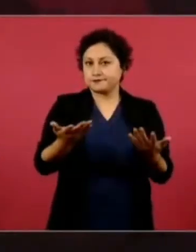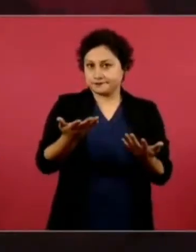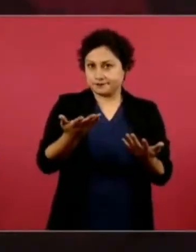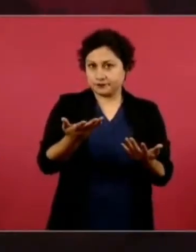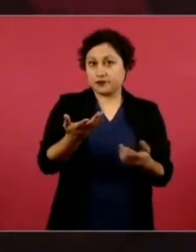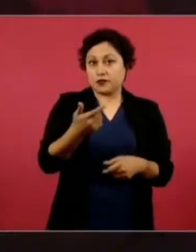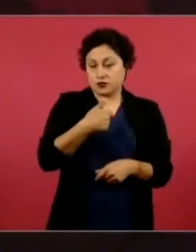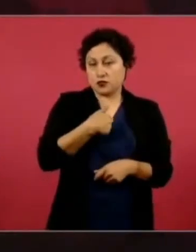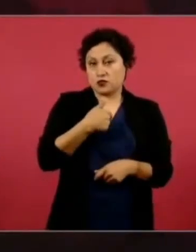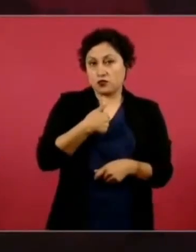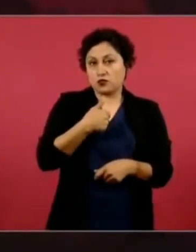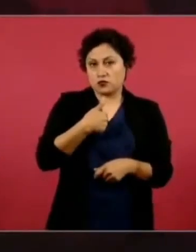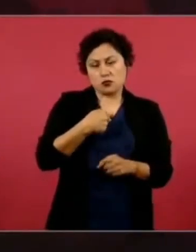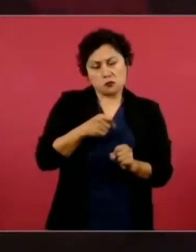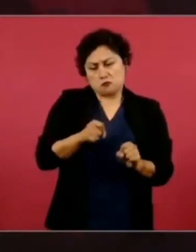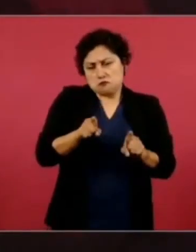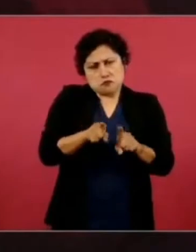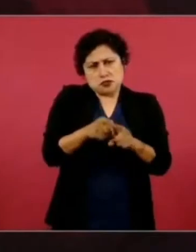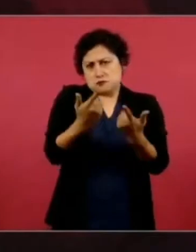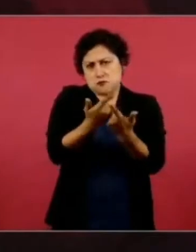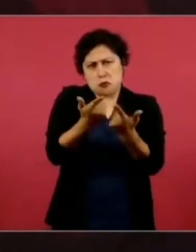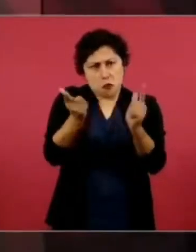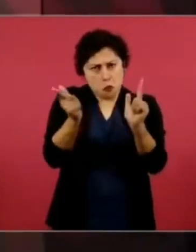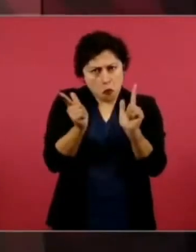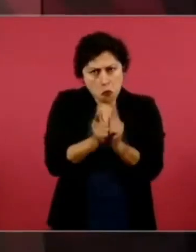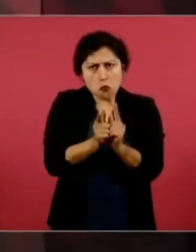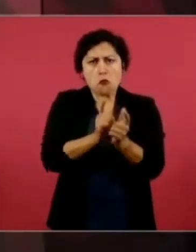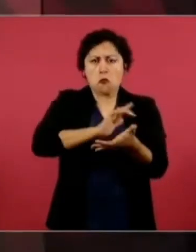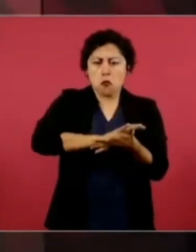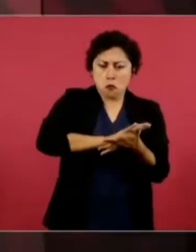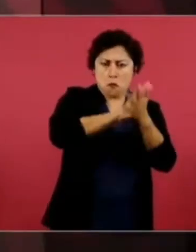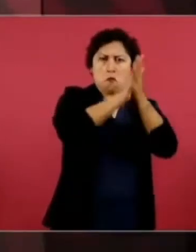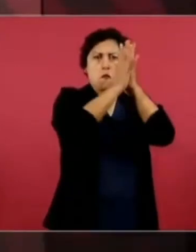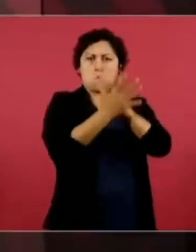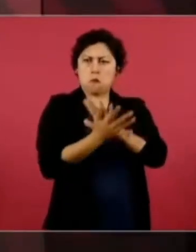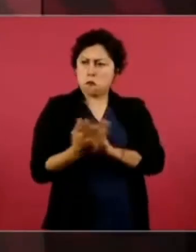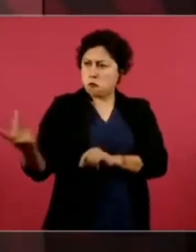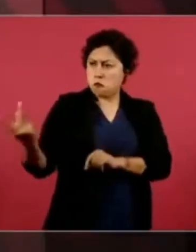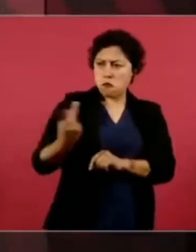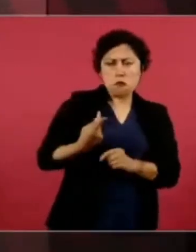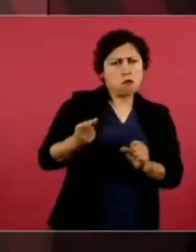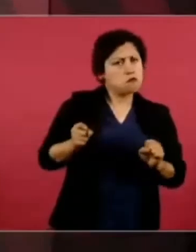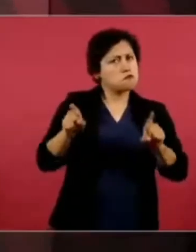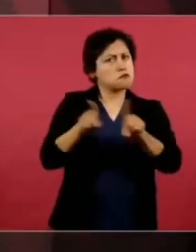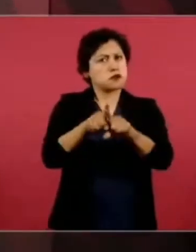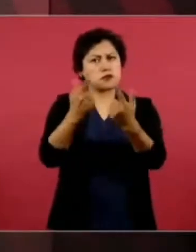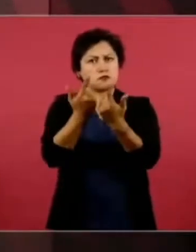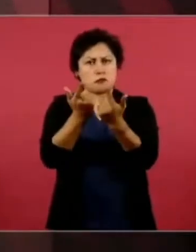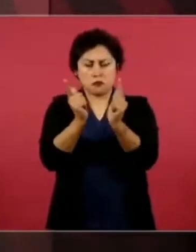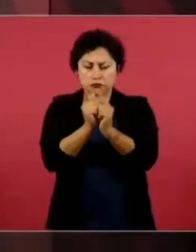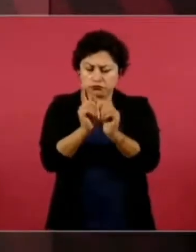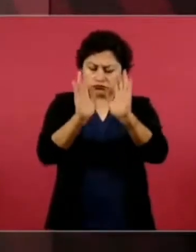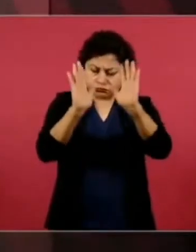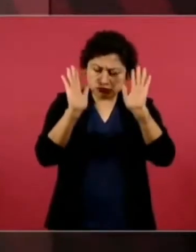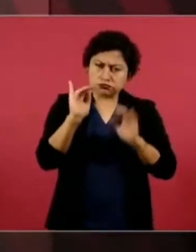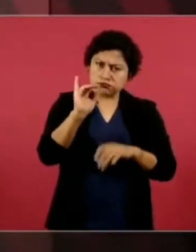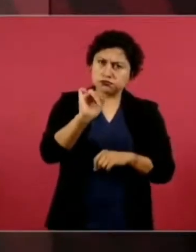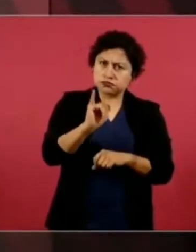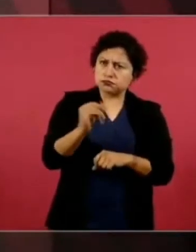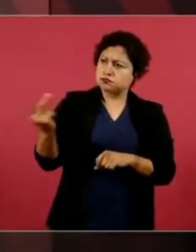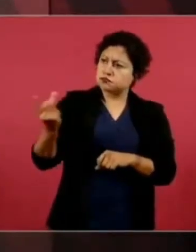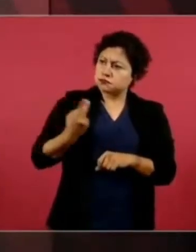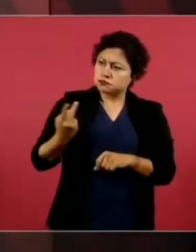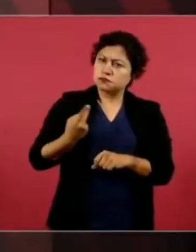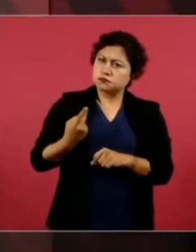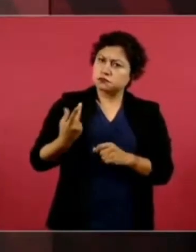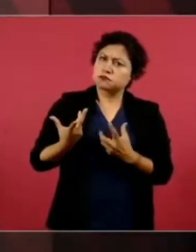integrante de un movimiento de transformación al cual ella pertenece y fuimos precursores de ese